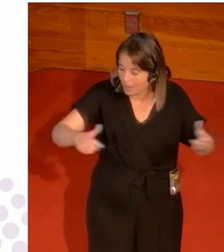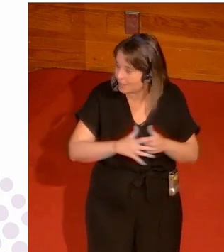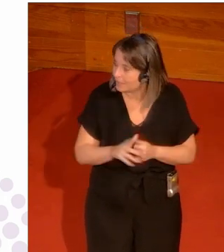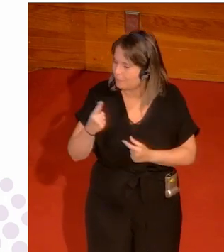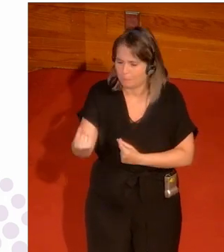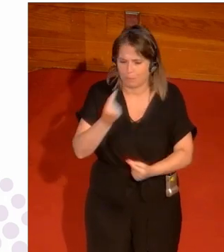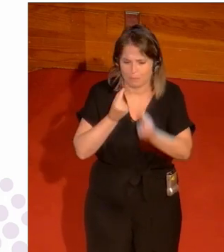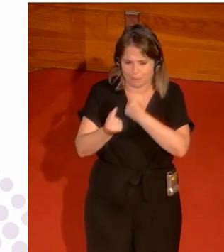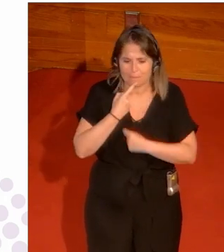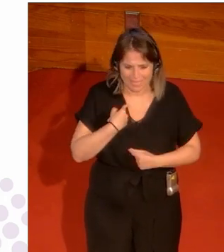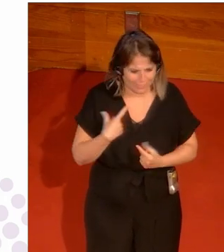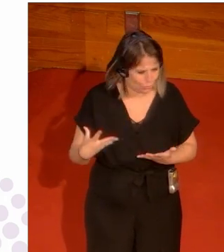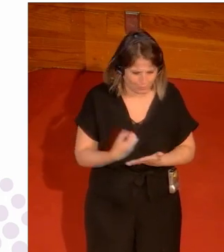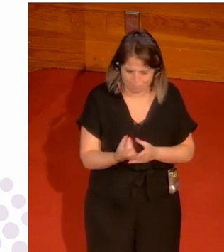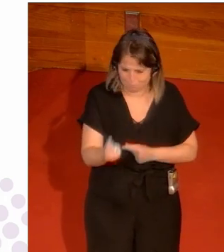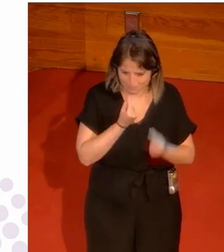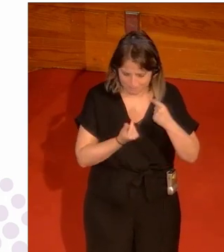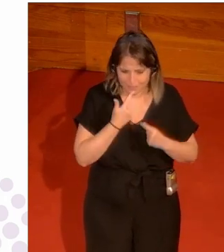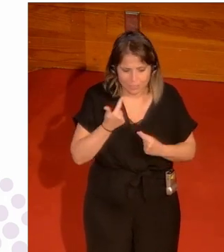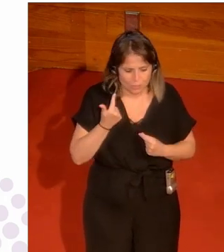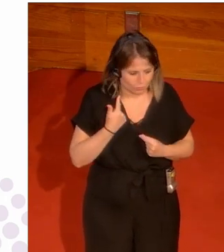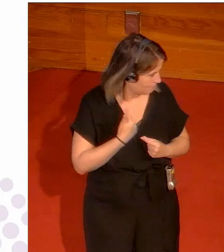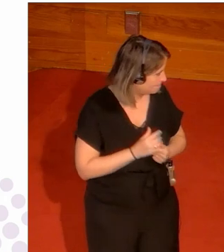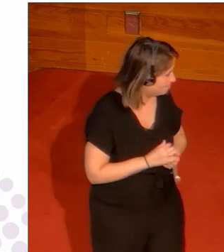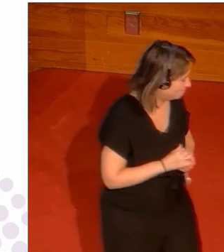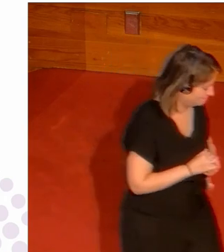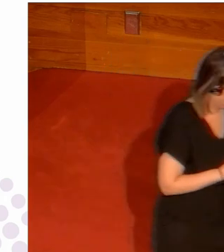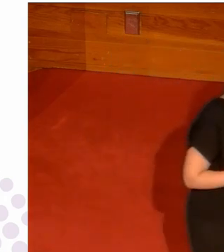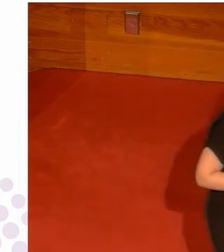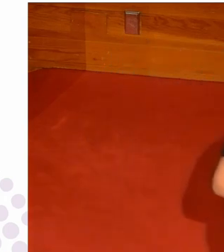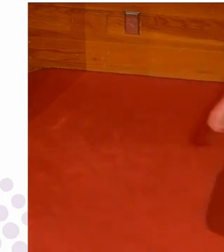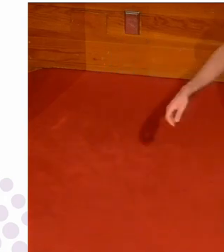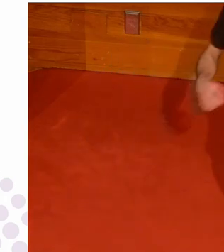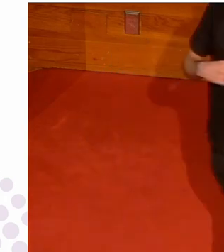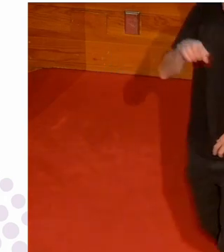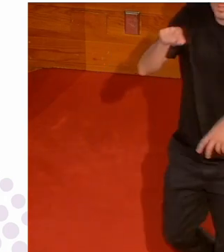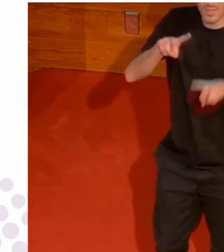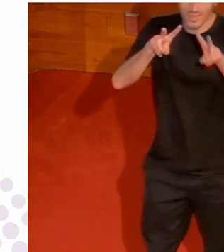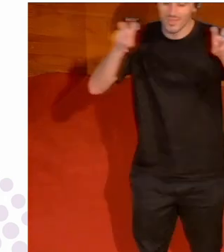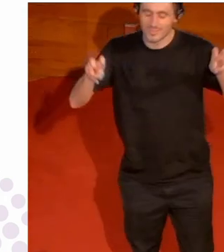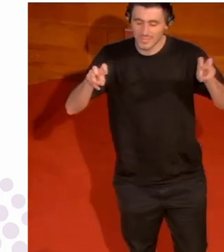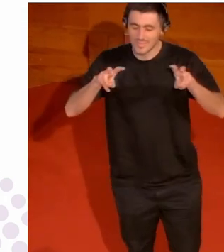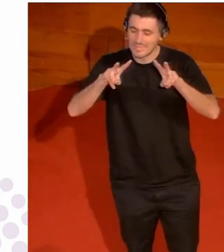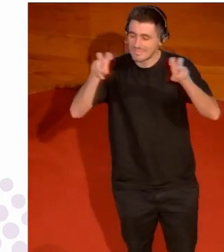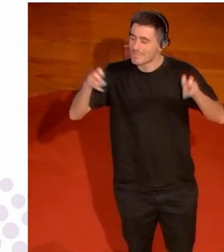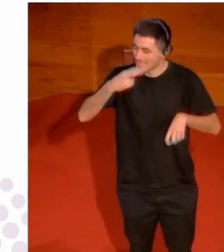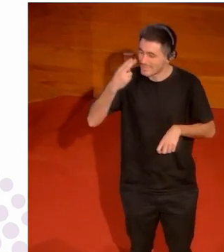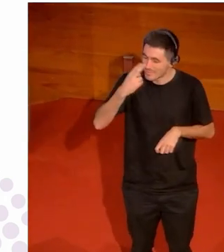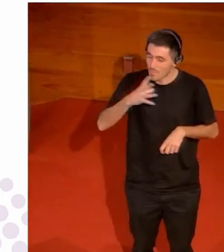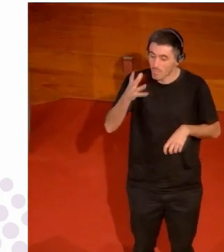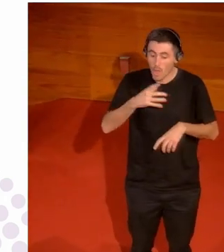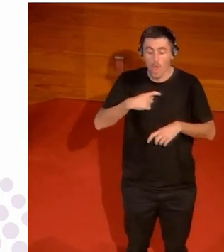más noticias de este tipo me han dicho de todo mira llevo estudiando mucho porque esto es un melón también interesante el Comité Olímpico Internacional